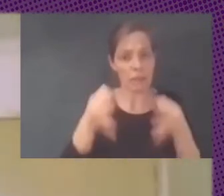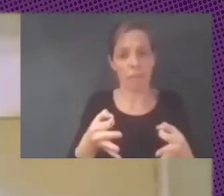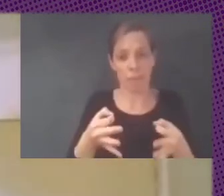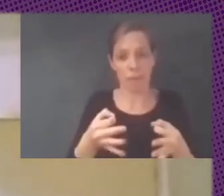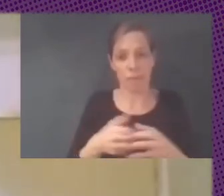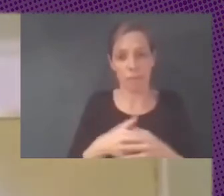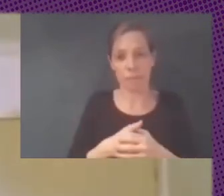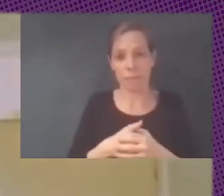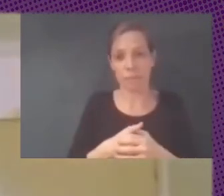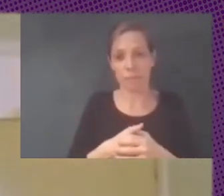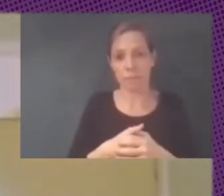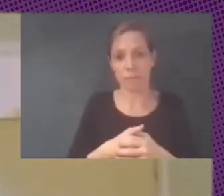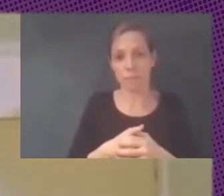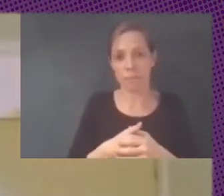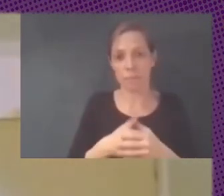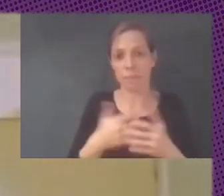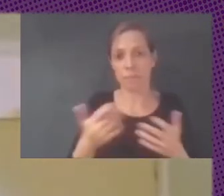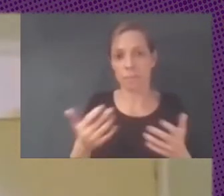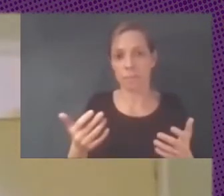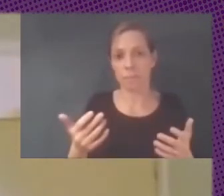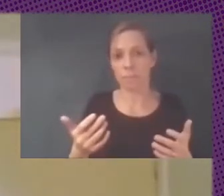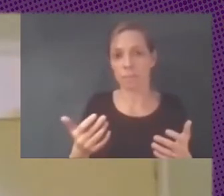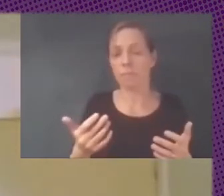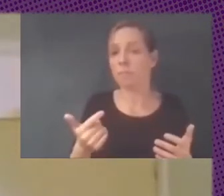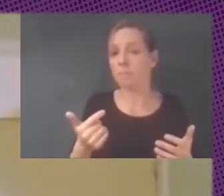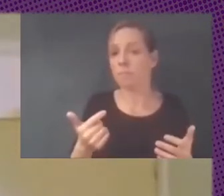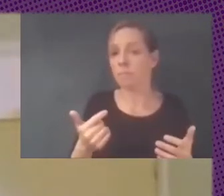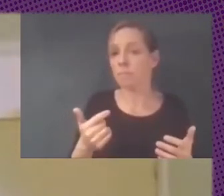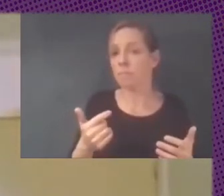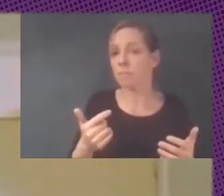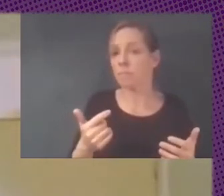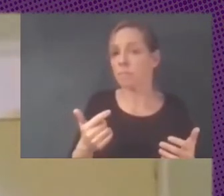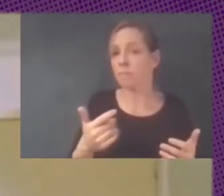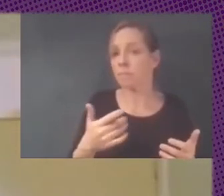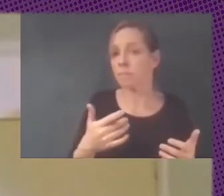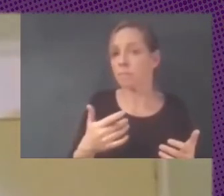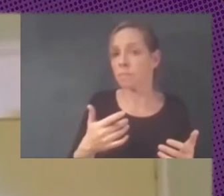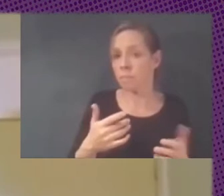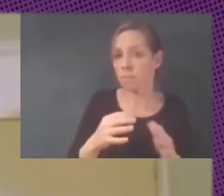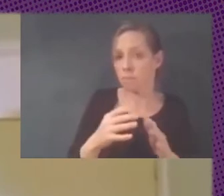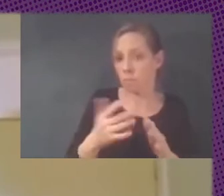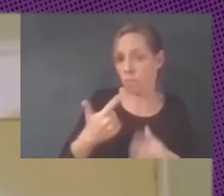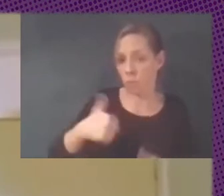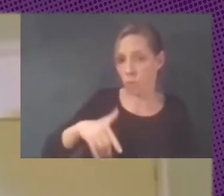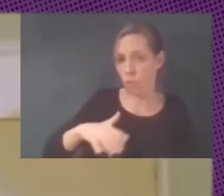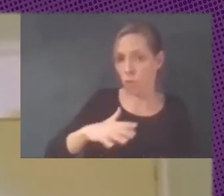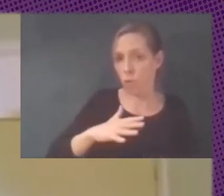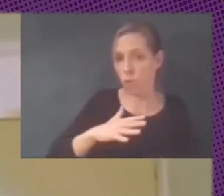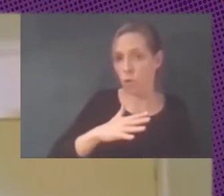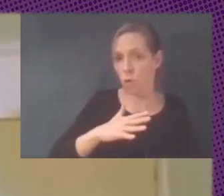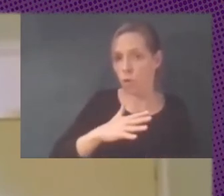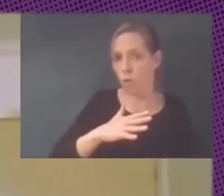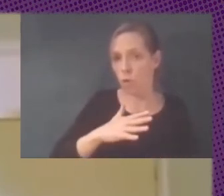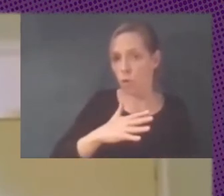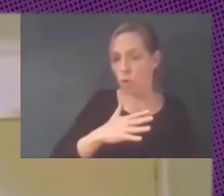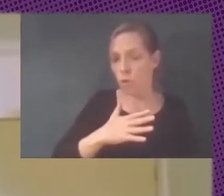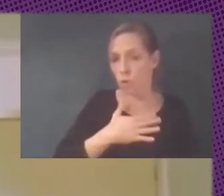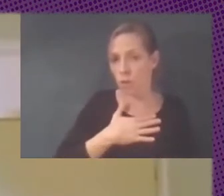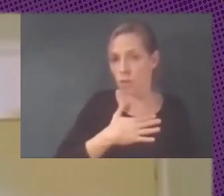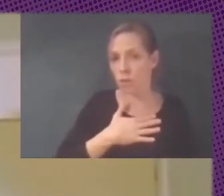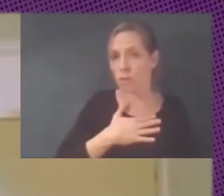es que convencer nuestros gobernantes nuestros